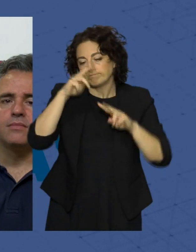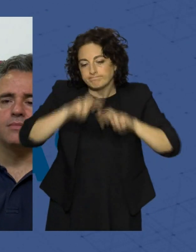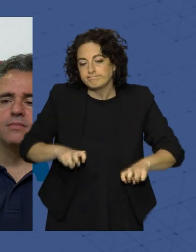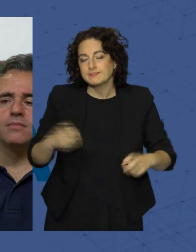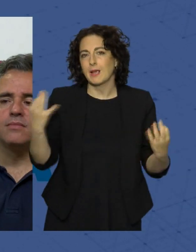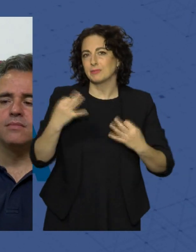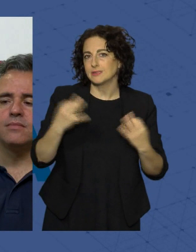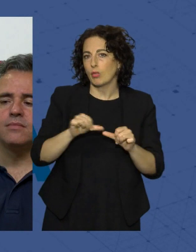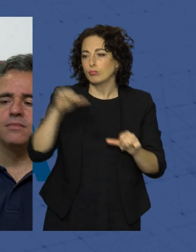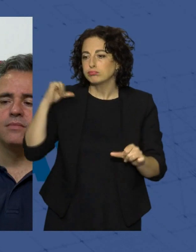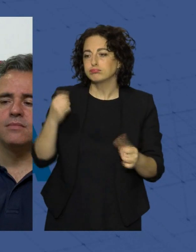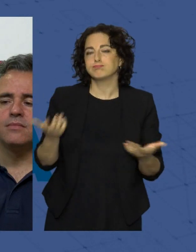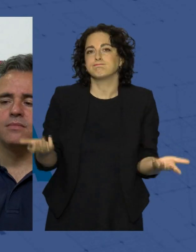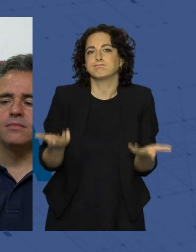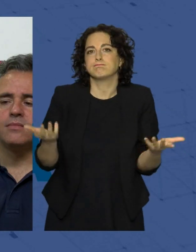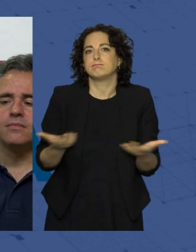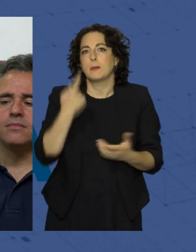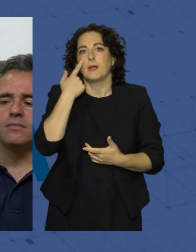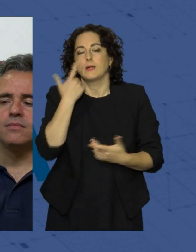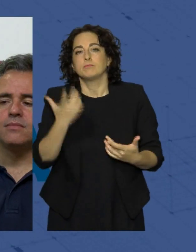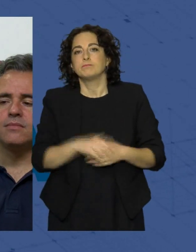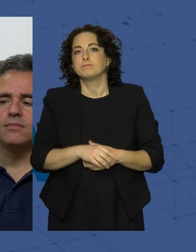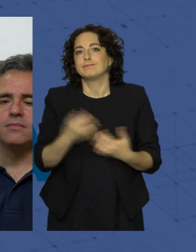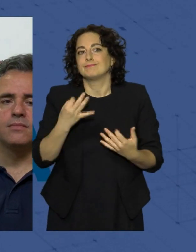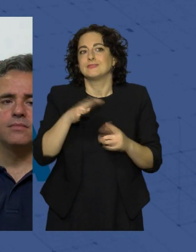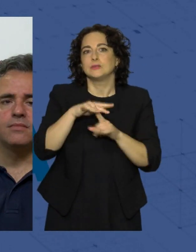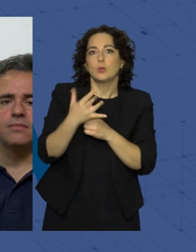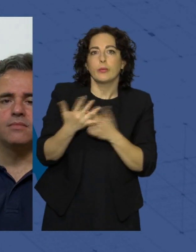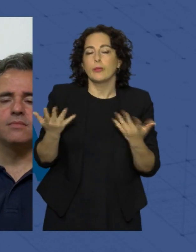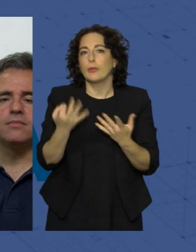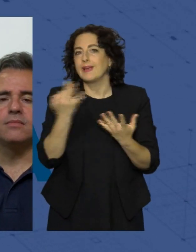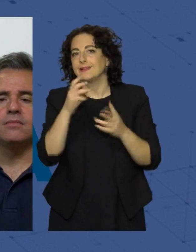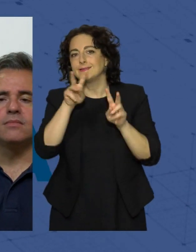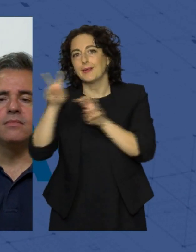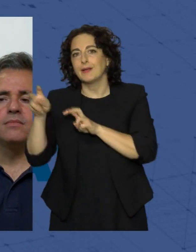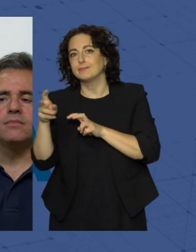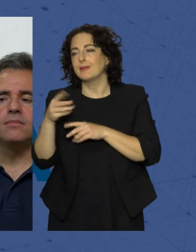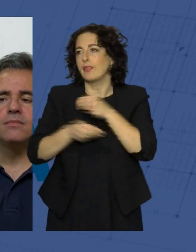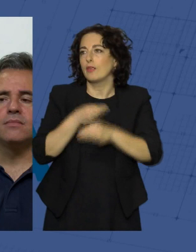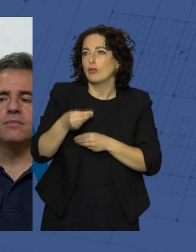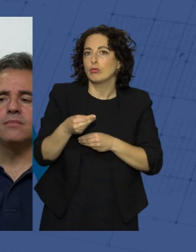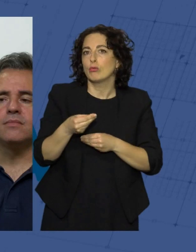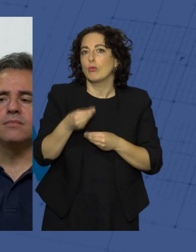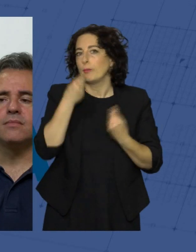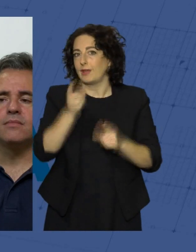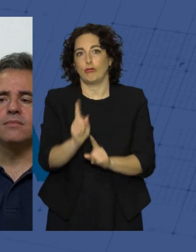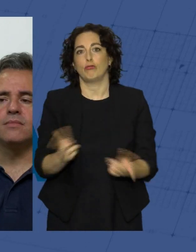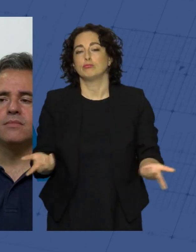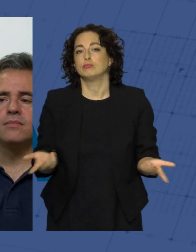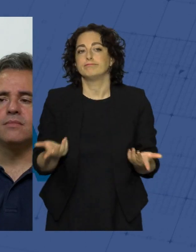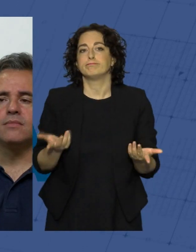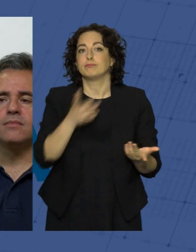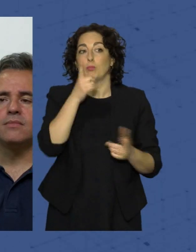qué es lo que ha pasado y ver qué circunstancias o qué cuestiones estamos haciendo, que lo estamos haciendo bien. Cuando